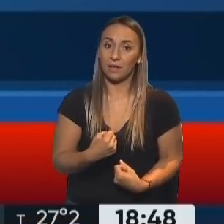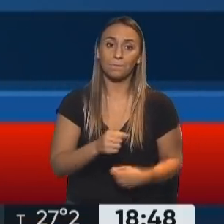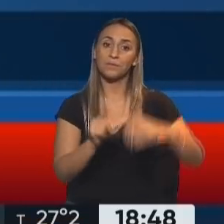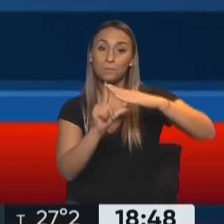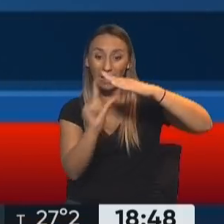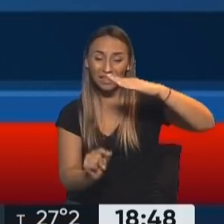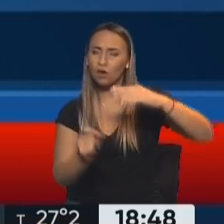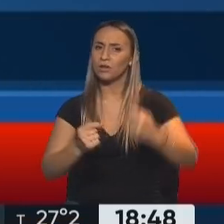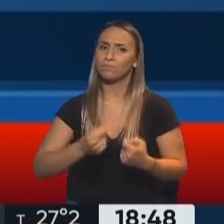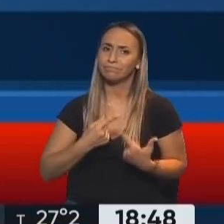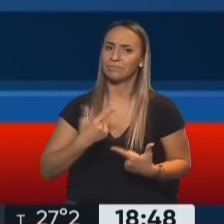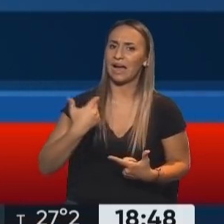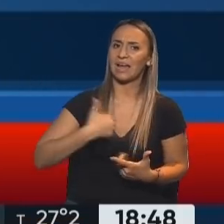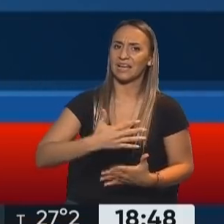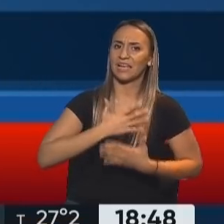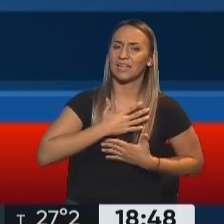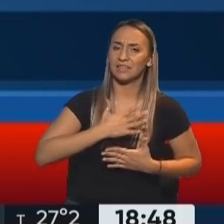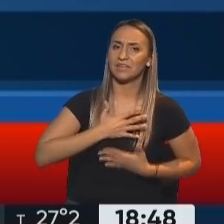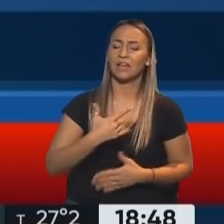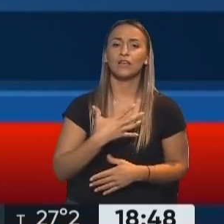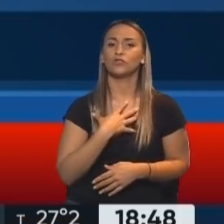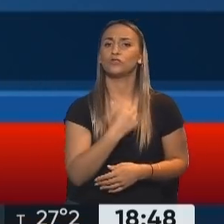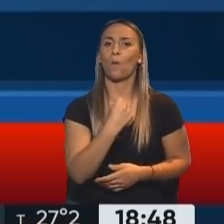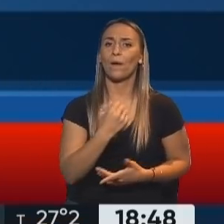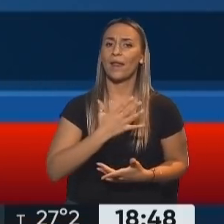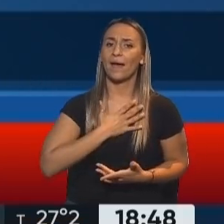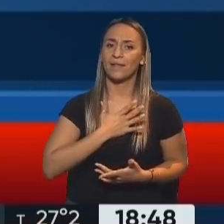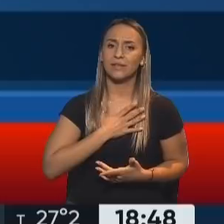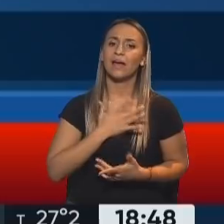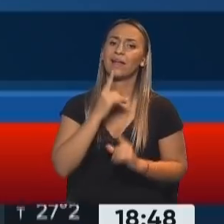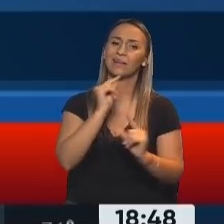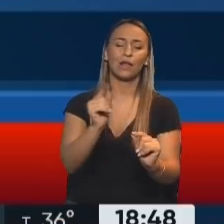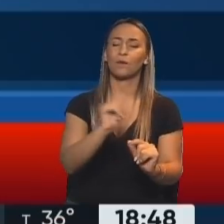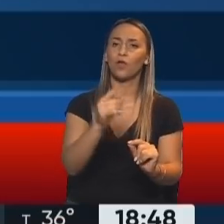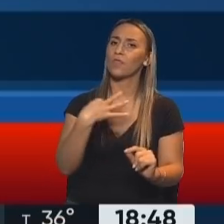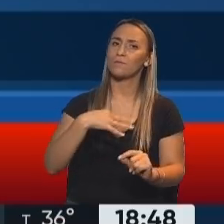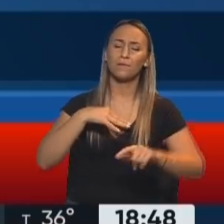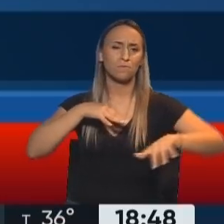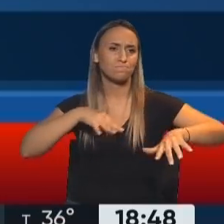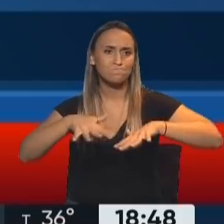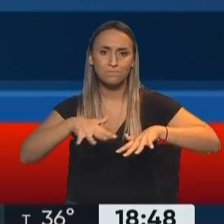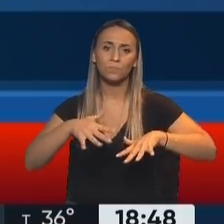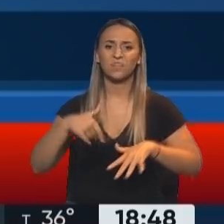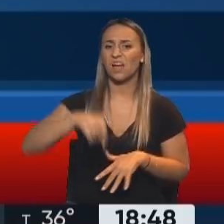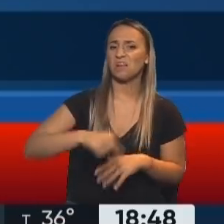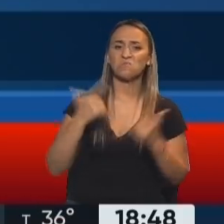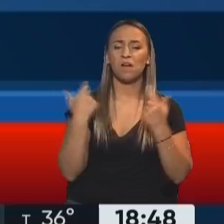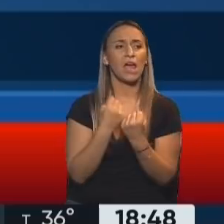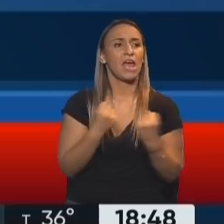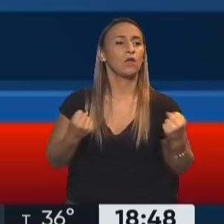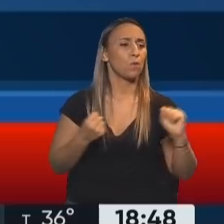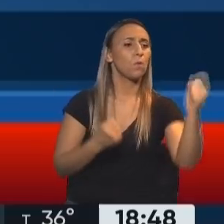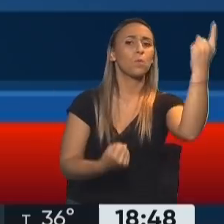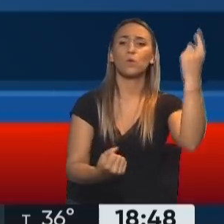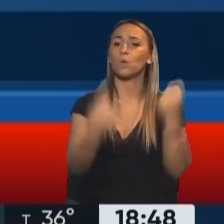es argentina y que la soberanía no se declama sino que se practica. Nosotros no tenemos héroes individuales, acá